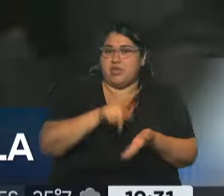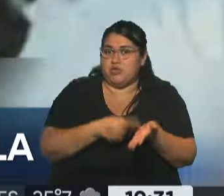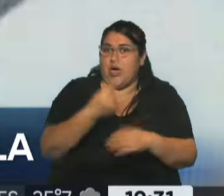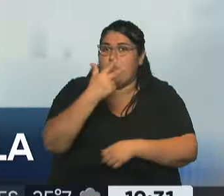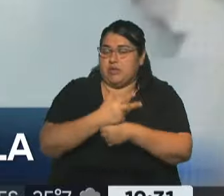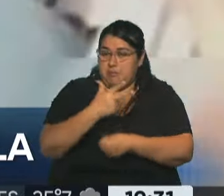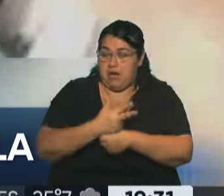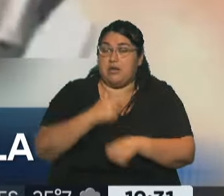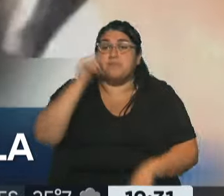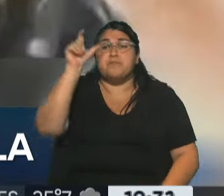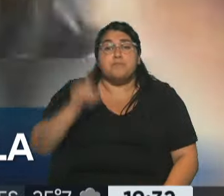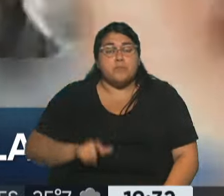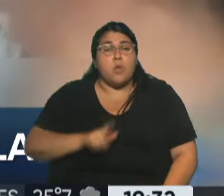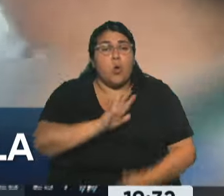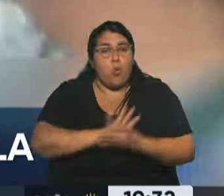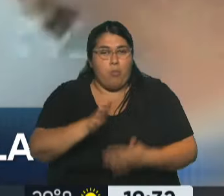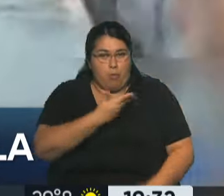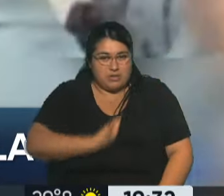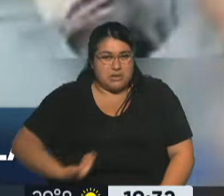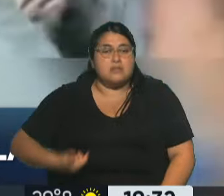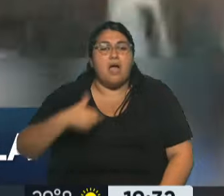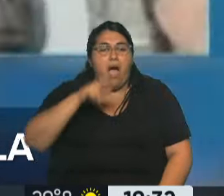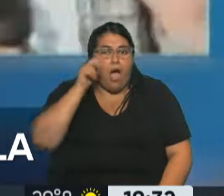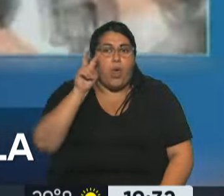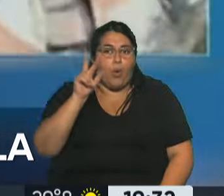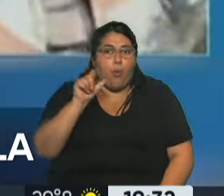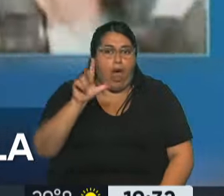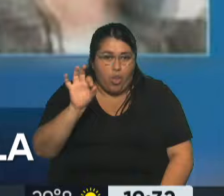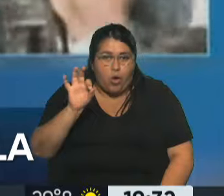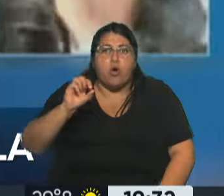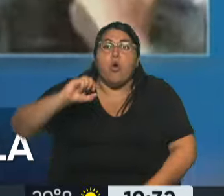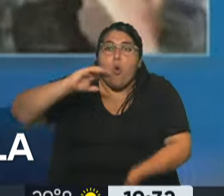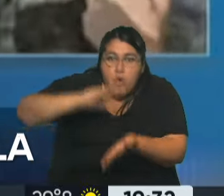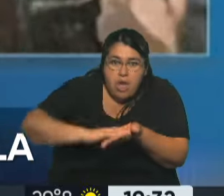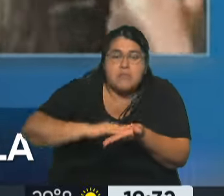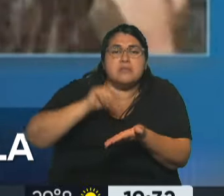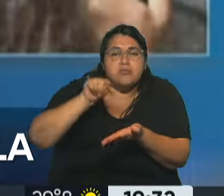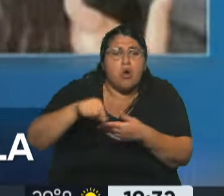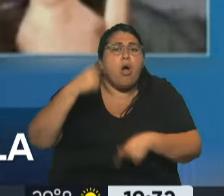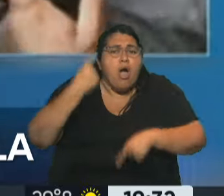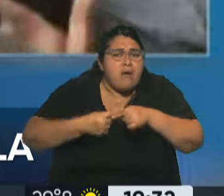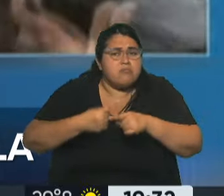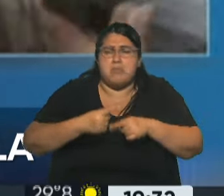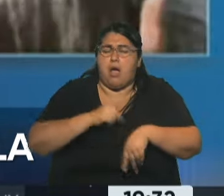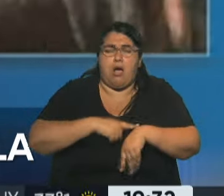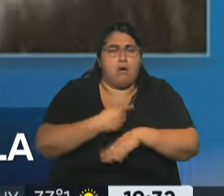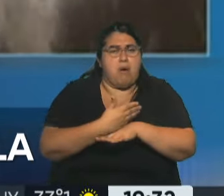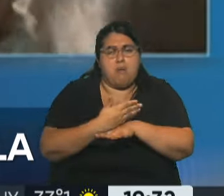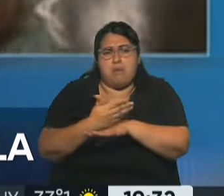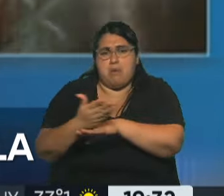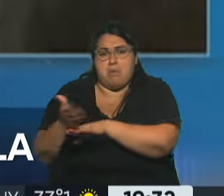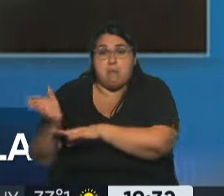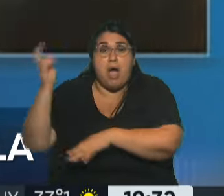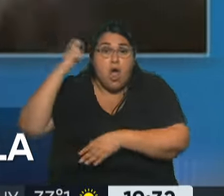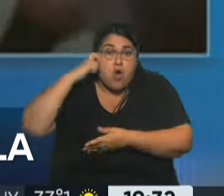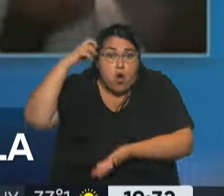Arevalo, de 65 años, debería ser juramentado en el Teatro Nacional, pero la ceremonia está retrasada porque el Congreso, controlado